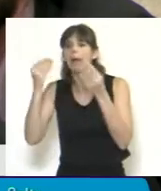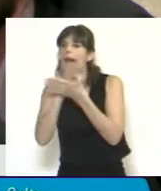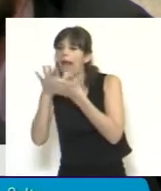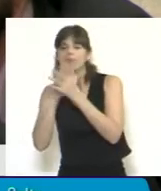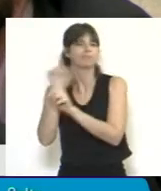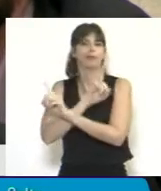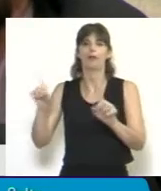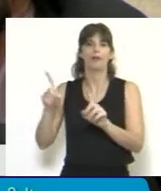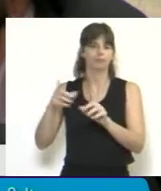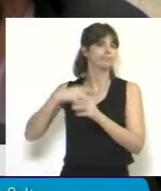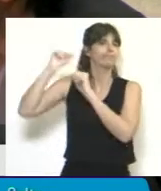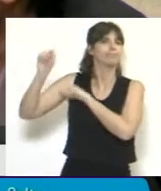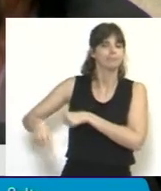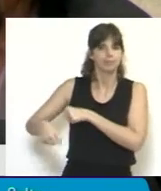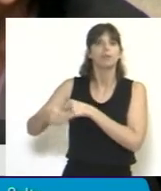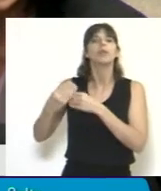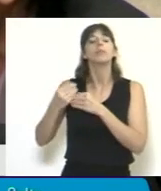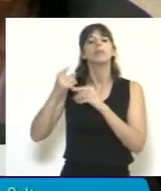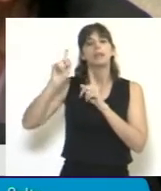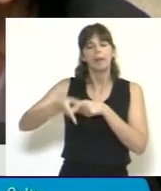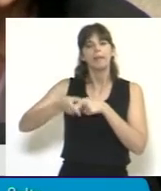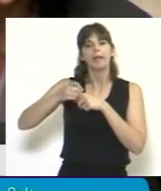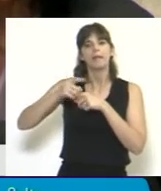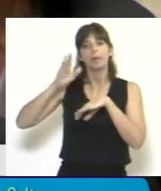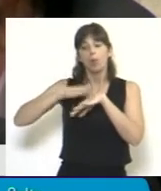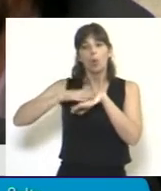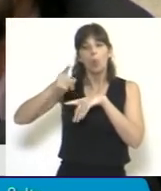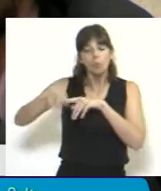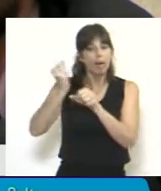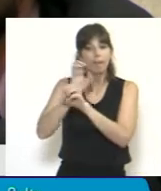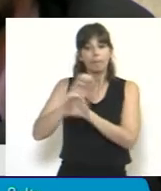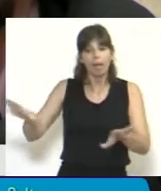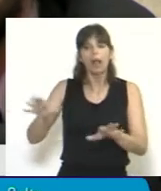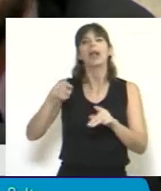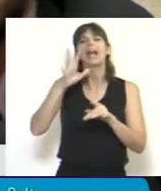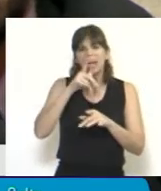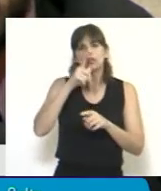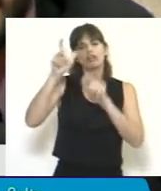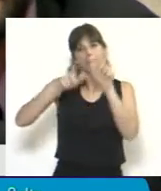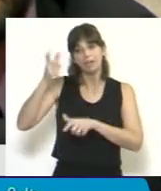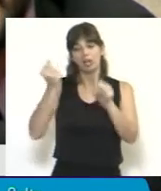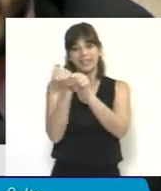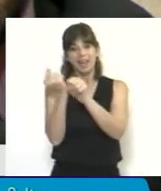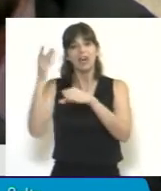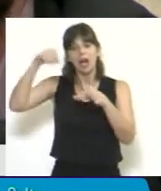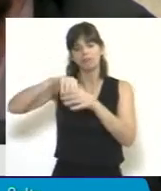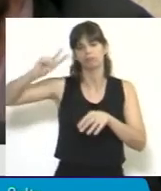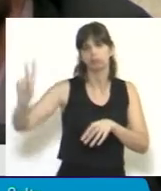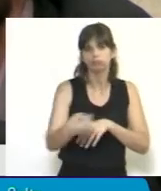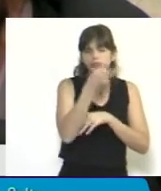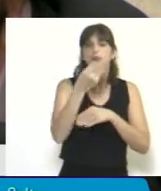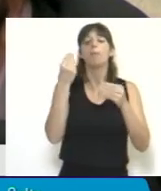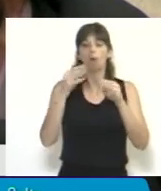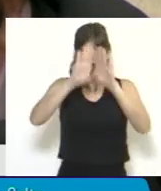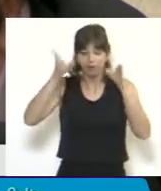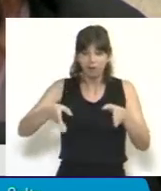que han provocado la muerte de 14 compañeros como consecuencia de no atender las condiciones de seguridad de la mina